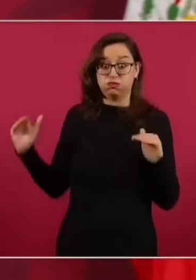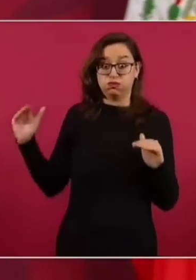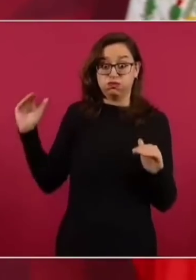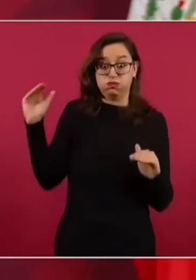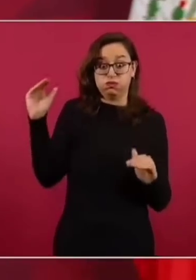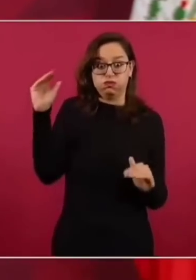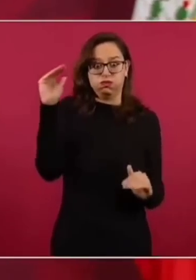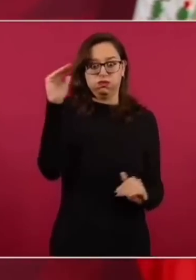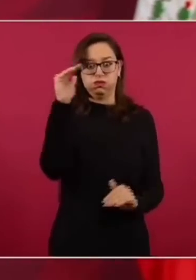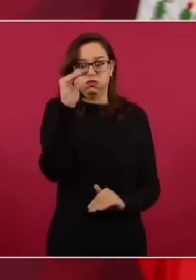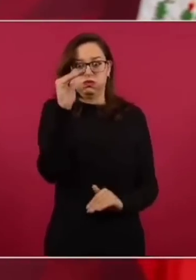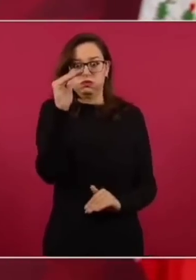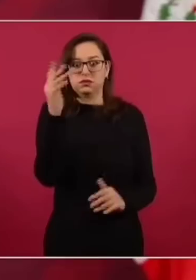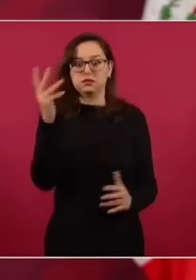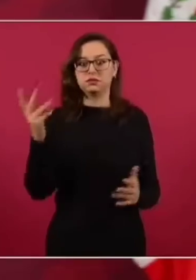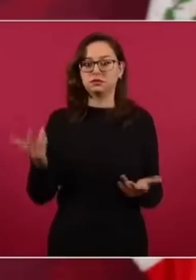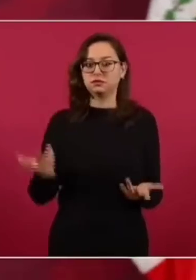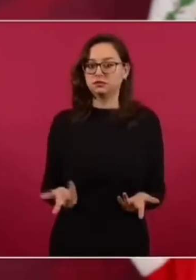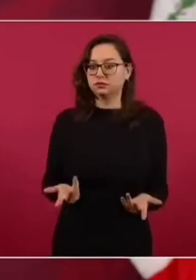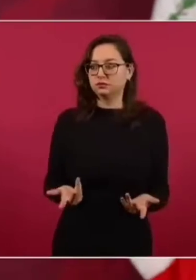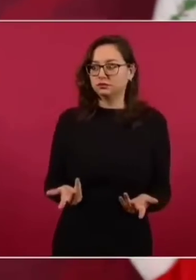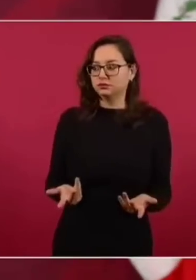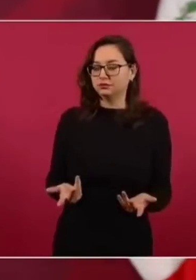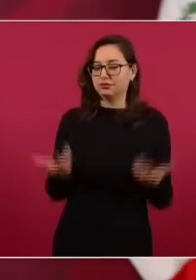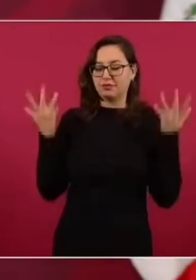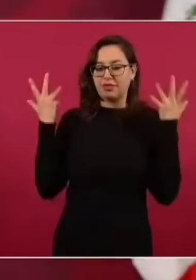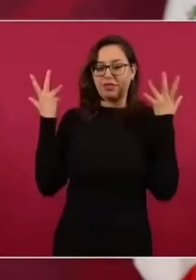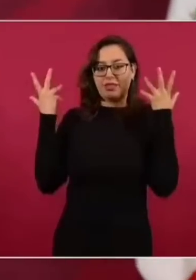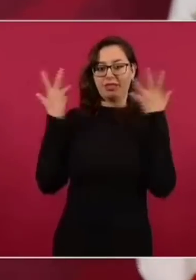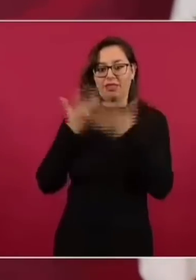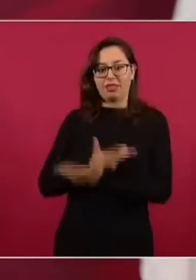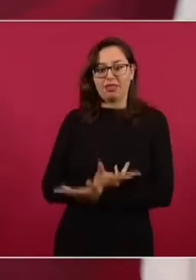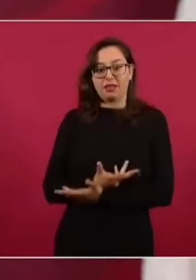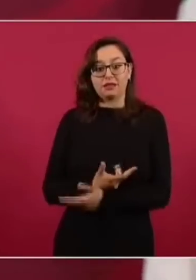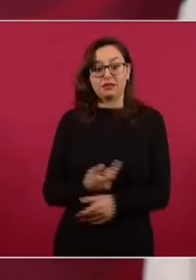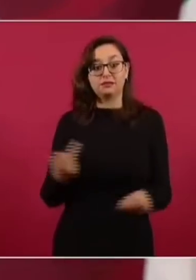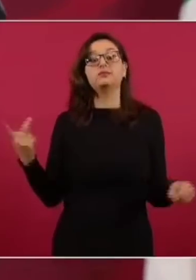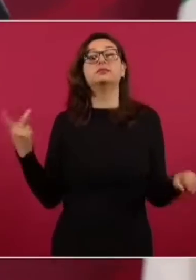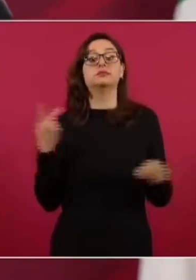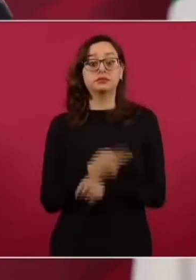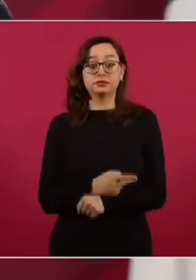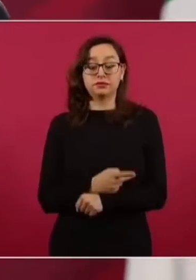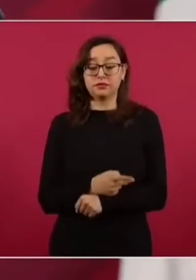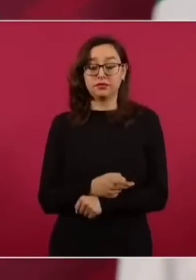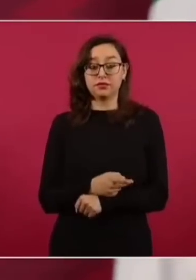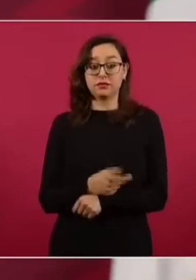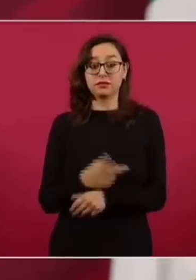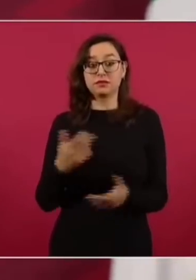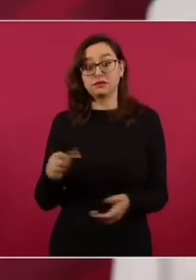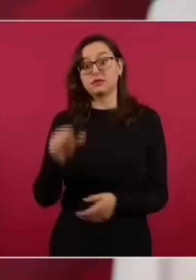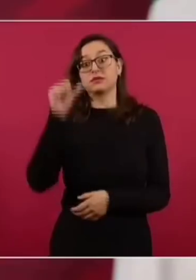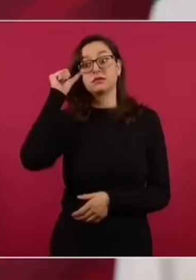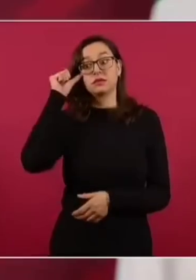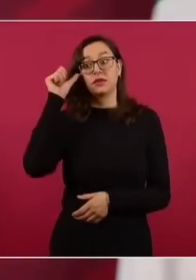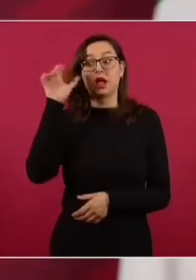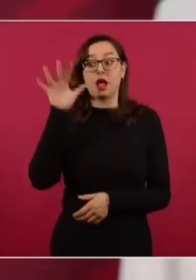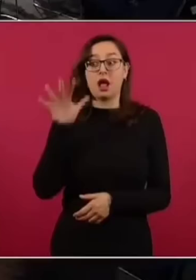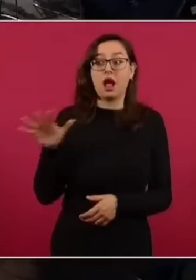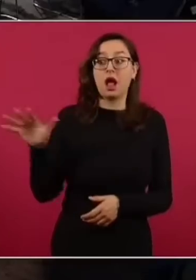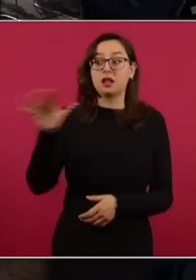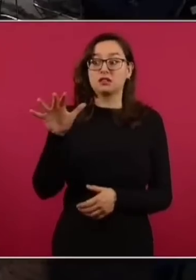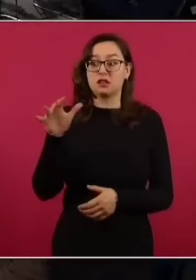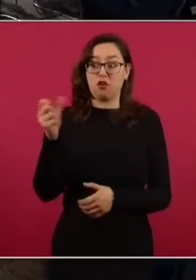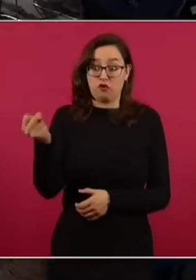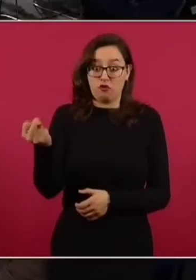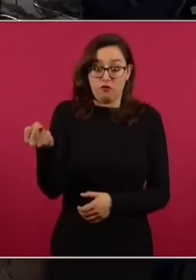Si continúa esa tendencia, nuestro pronóstico es que en 30